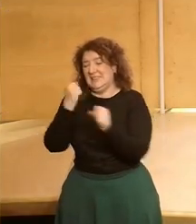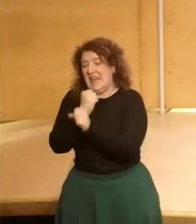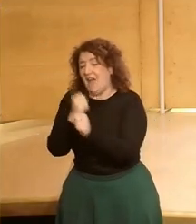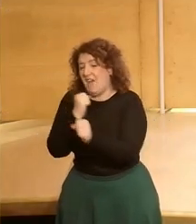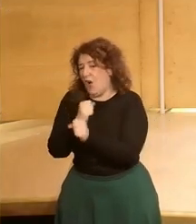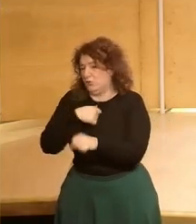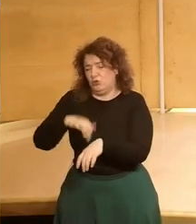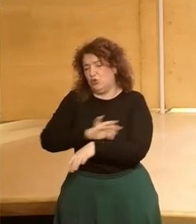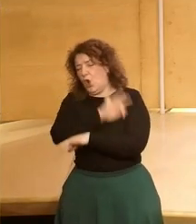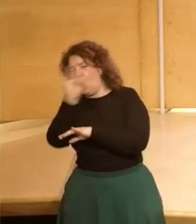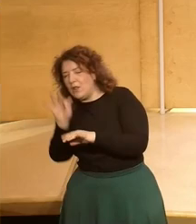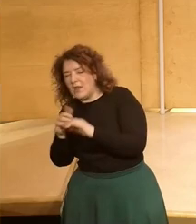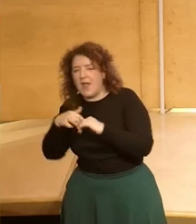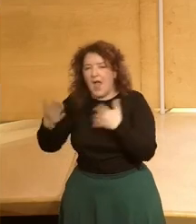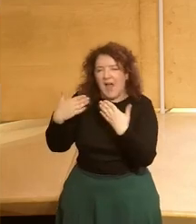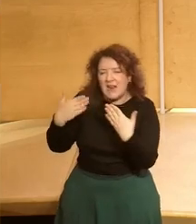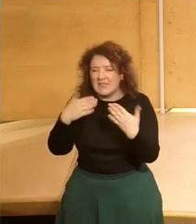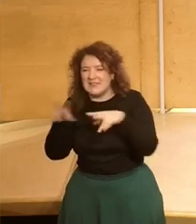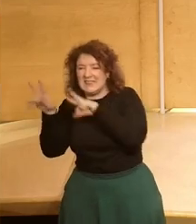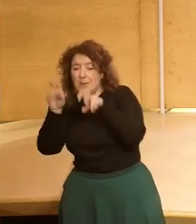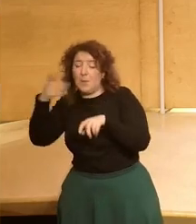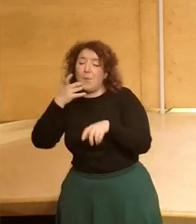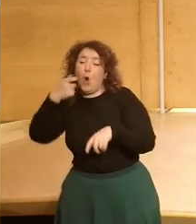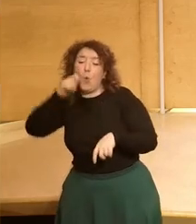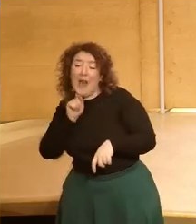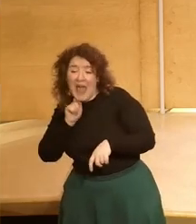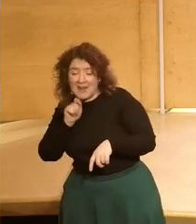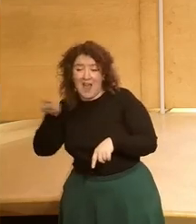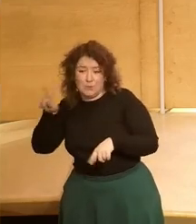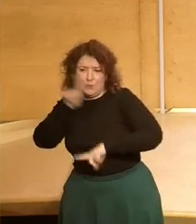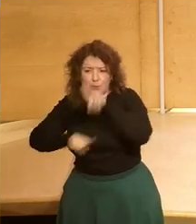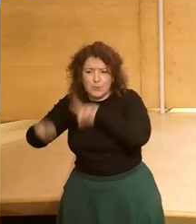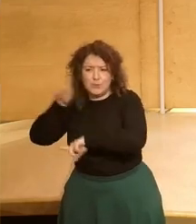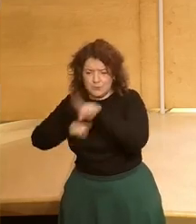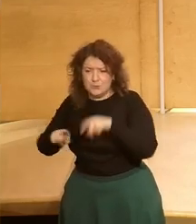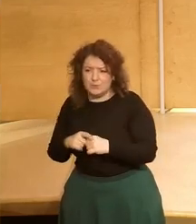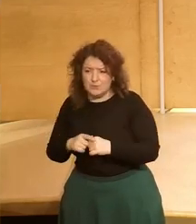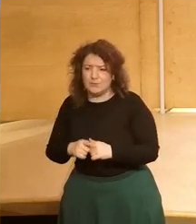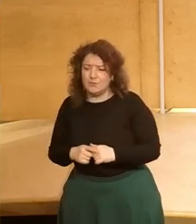siguiendo muy de cerca y hablando con mucha gente sobre los temas de Ucrania que son evidentemente